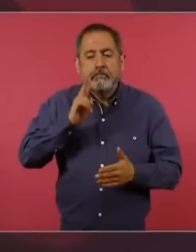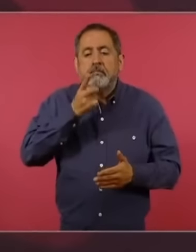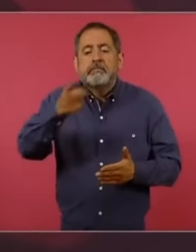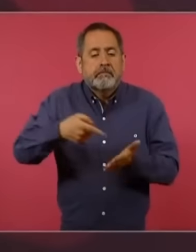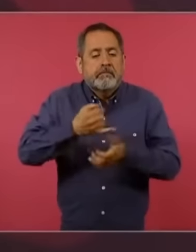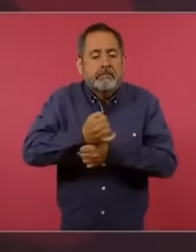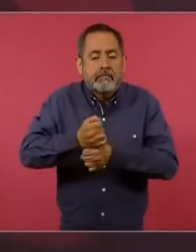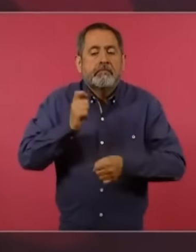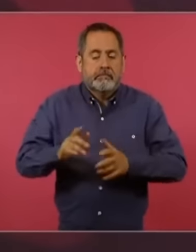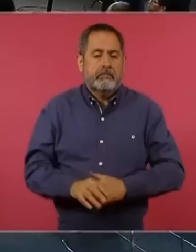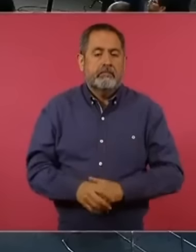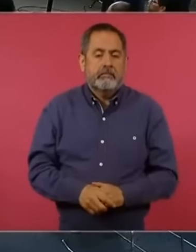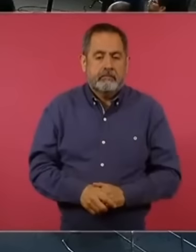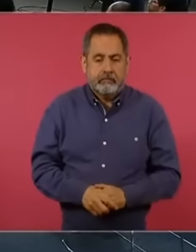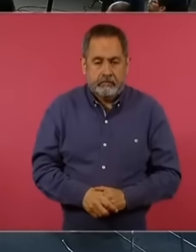¿Mande?